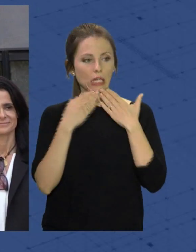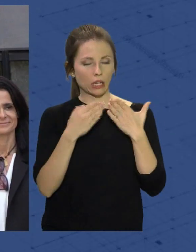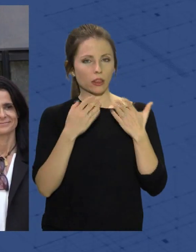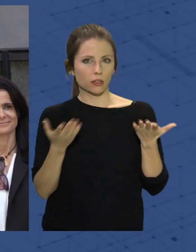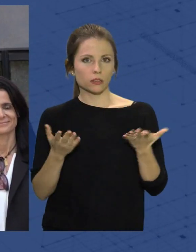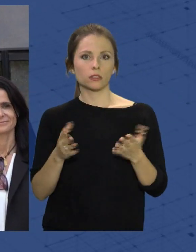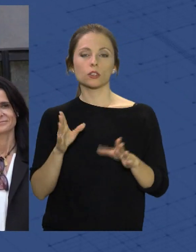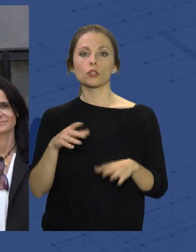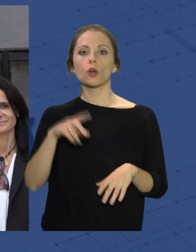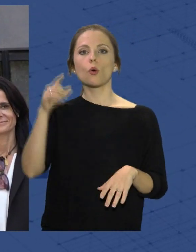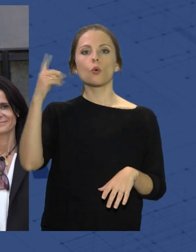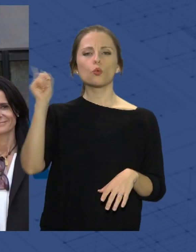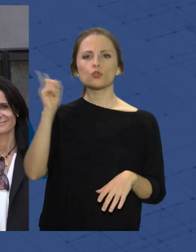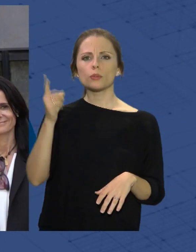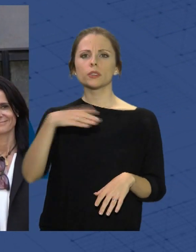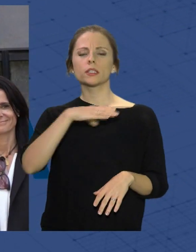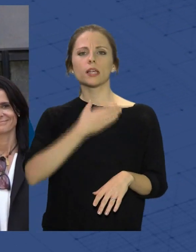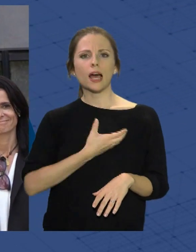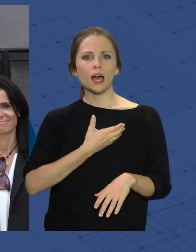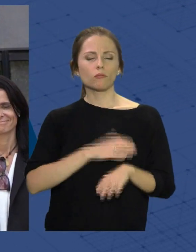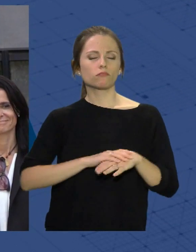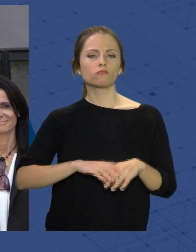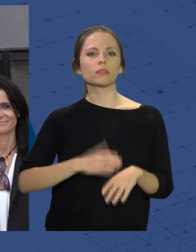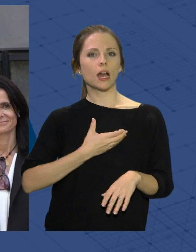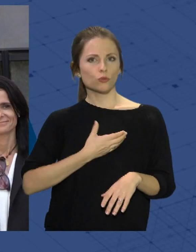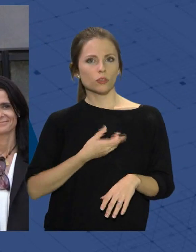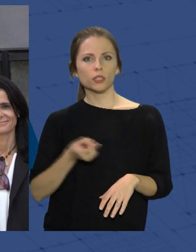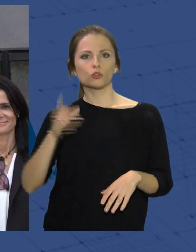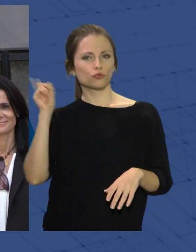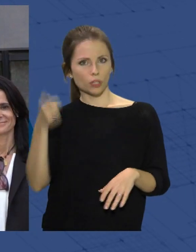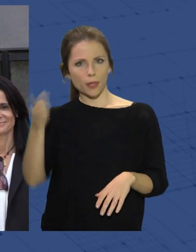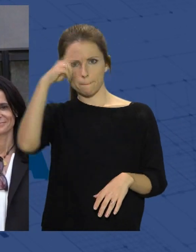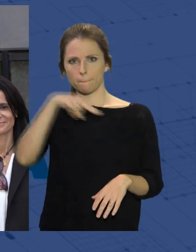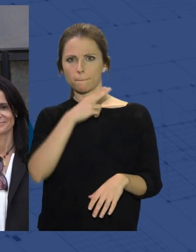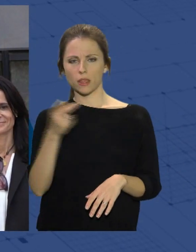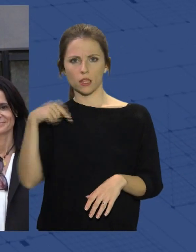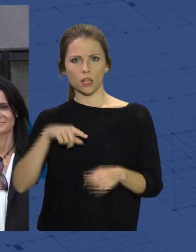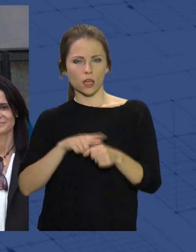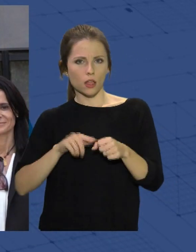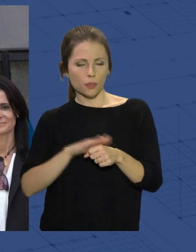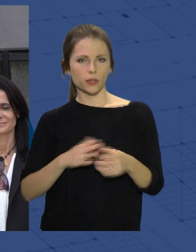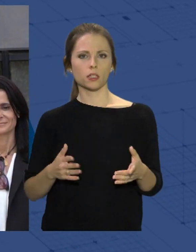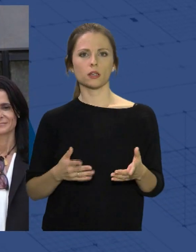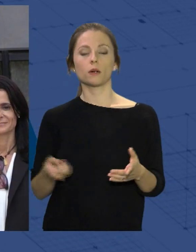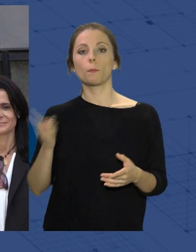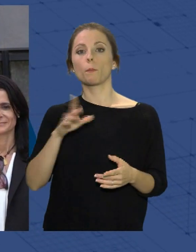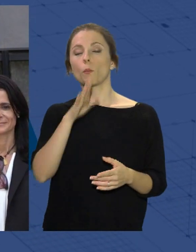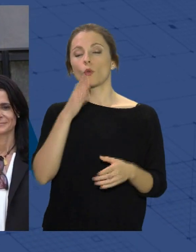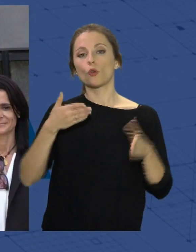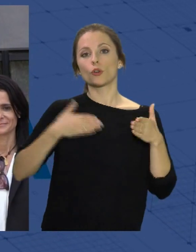solo como ayuntamiento, sino como padres, porque los padres y madres de esta ciudad se han reivindicado muchísimo tener la posibilidad de que sus hijos se formen